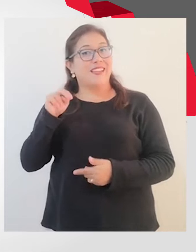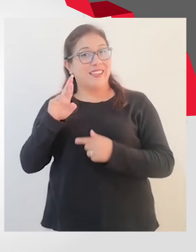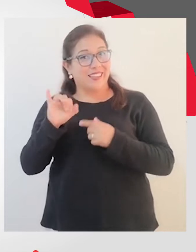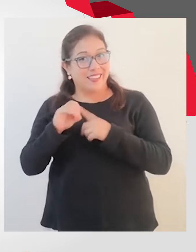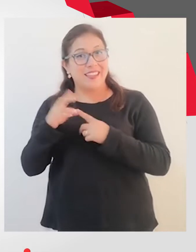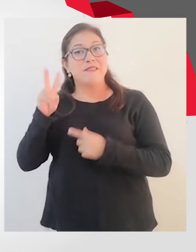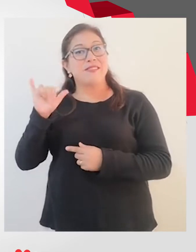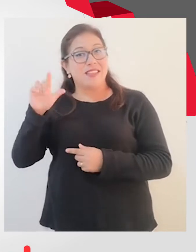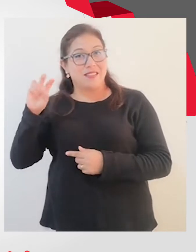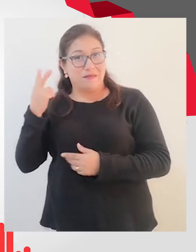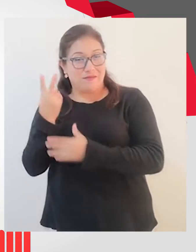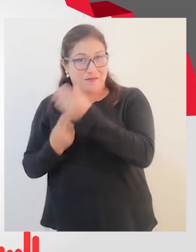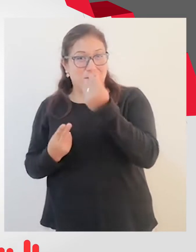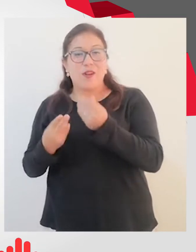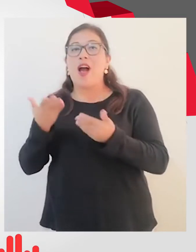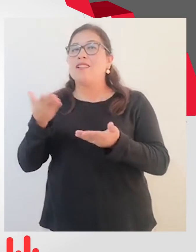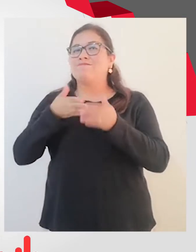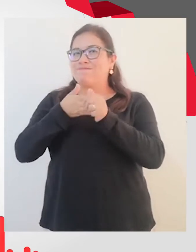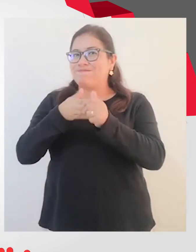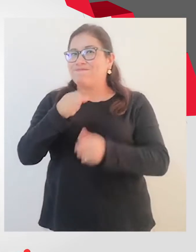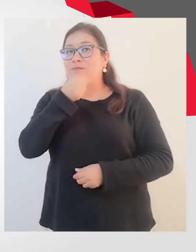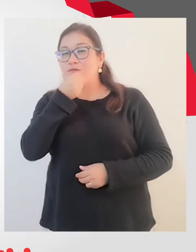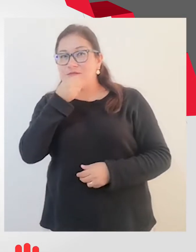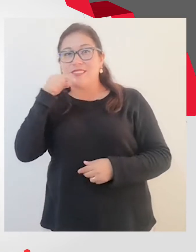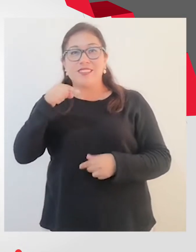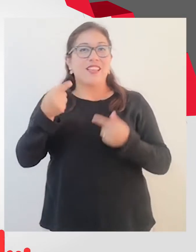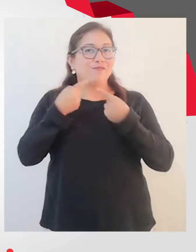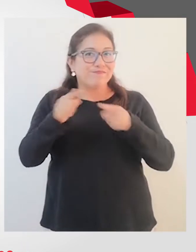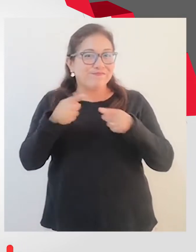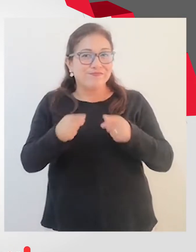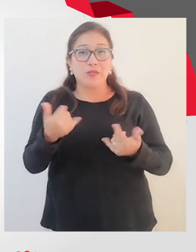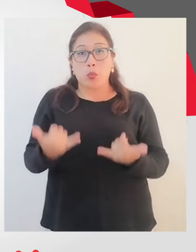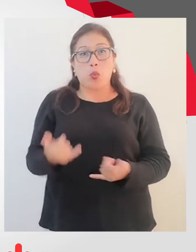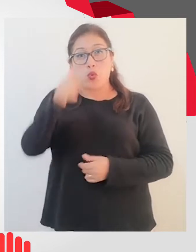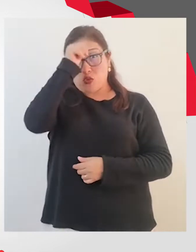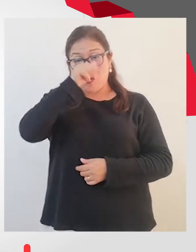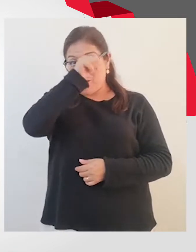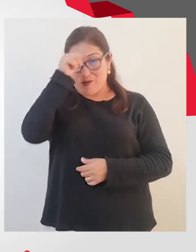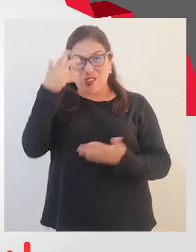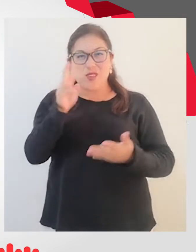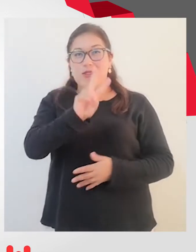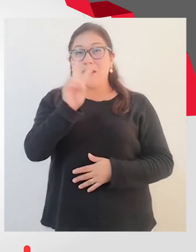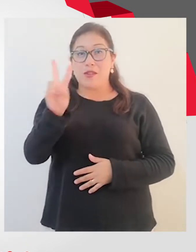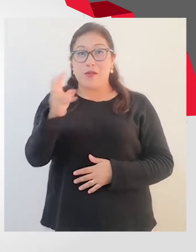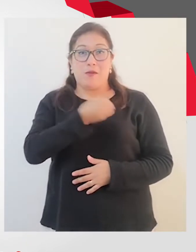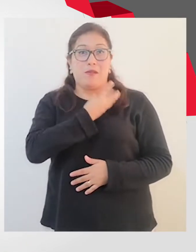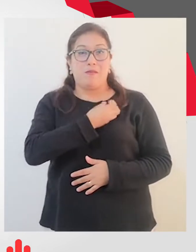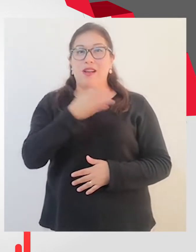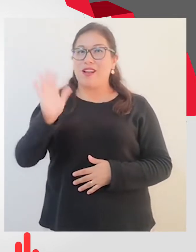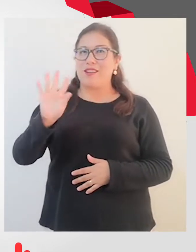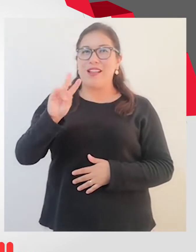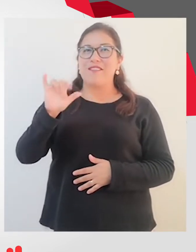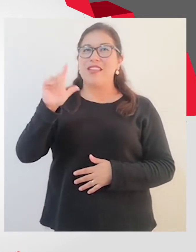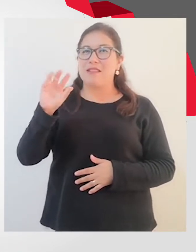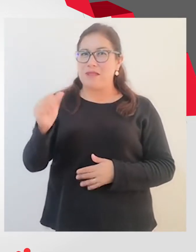Andrade y Enrique Bustos en la conducción hoy domingo 22 de mayo. Hola, Vilmita,